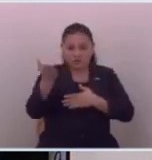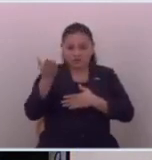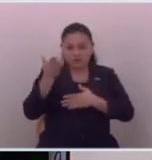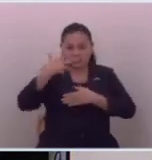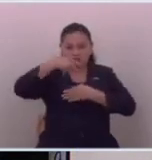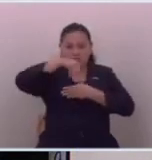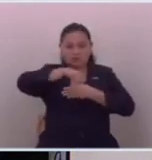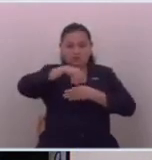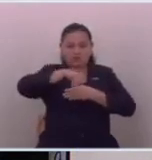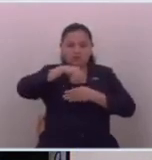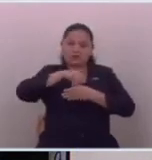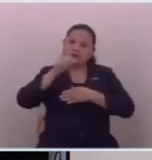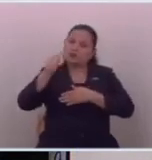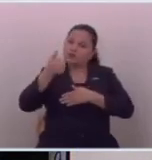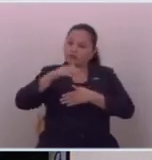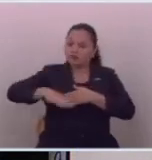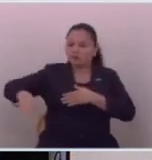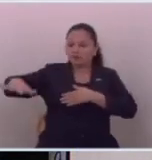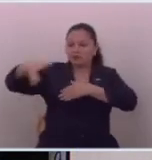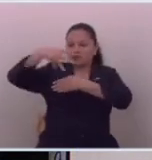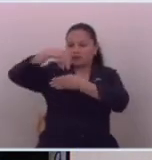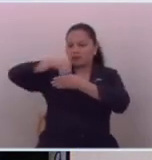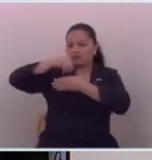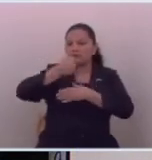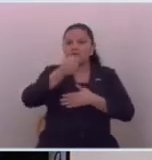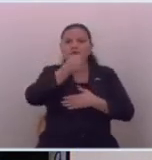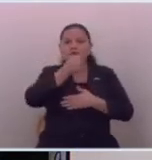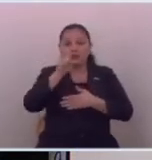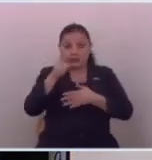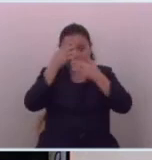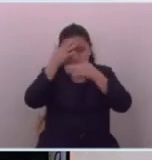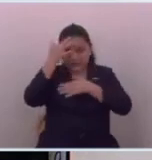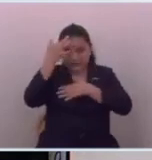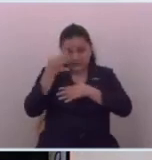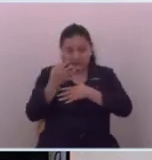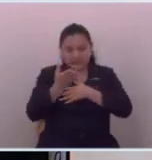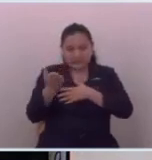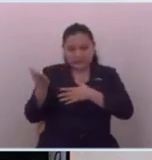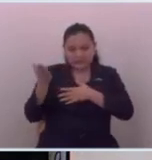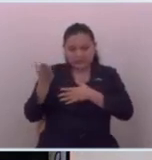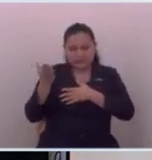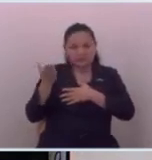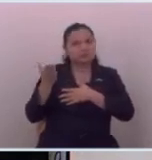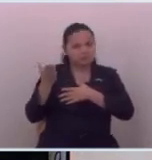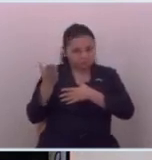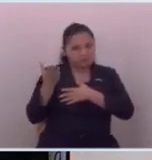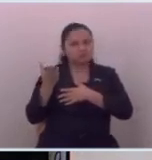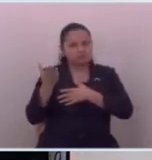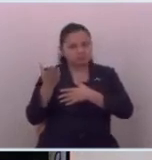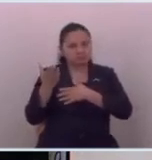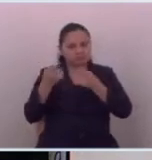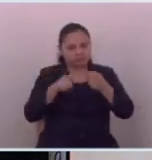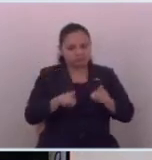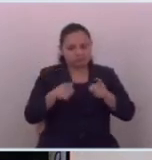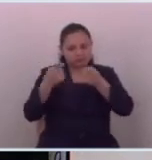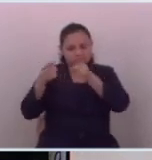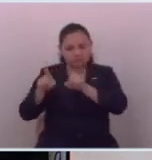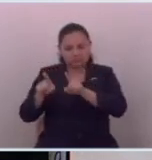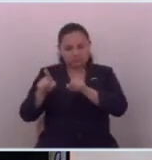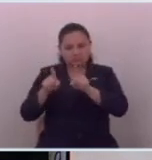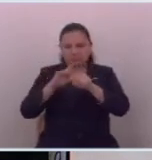depositar en ese otro lugar las noticias que ellos consideran que han sido que han pasado por